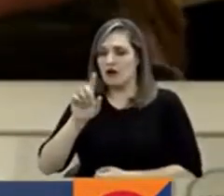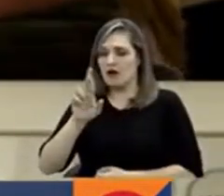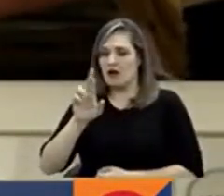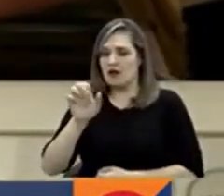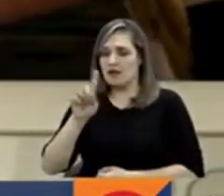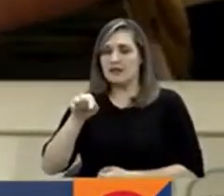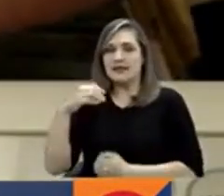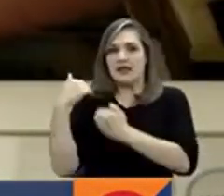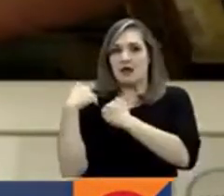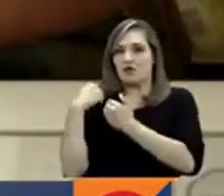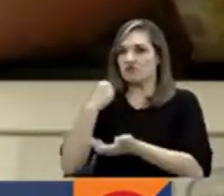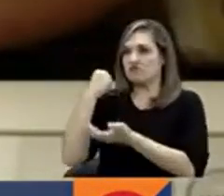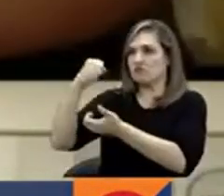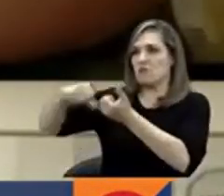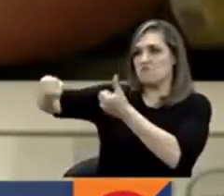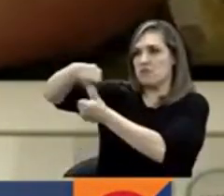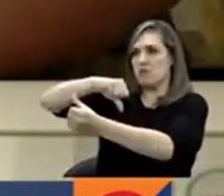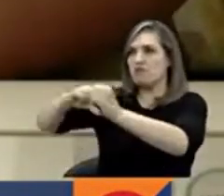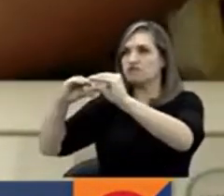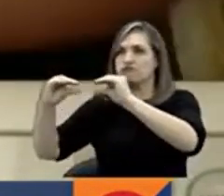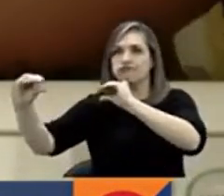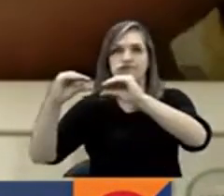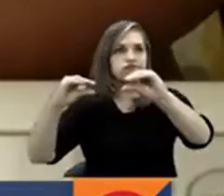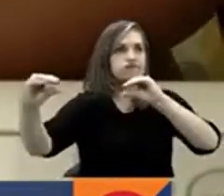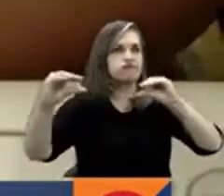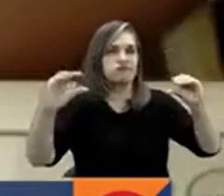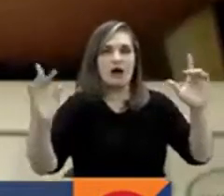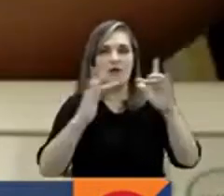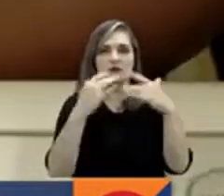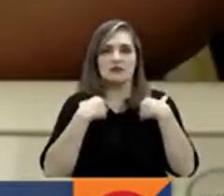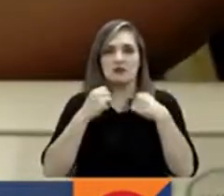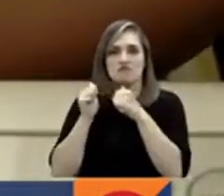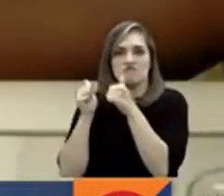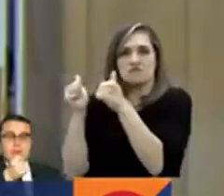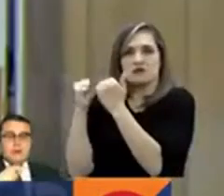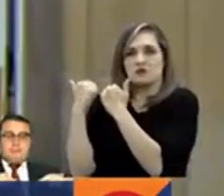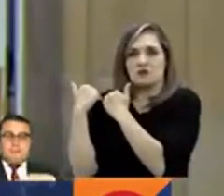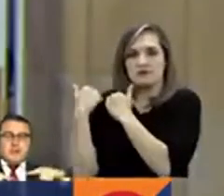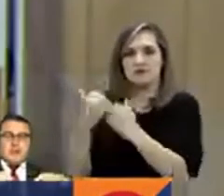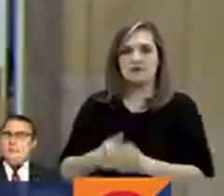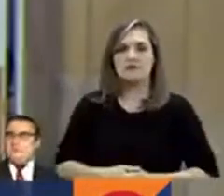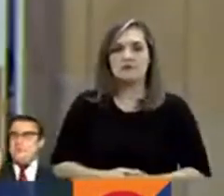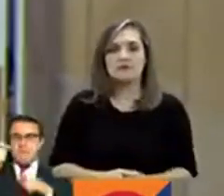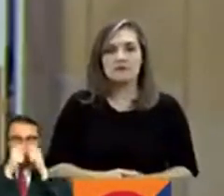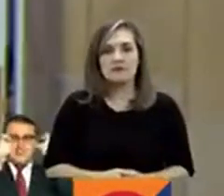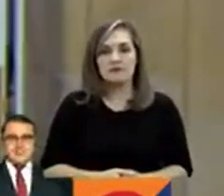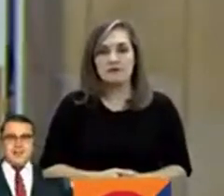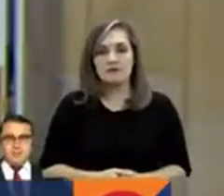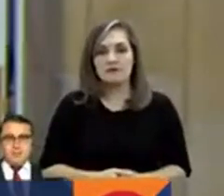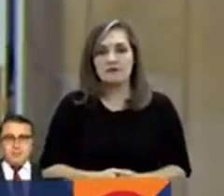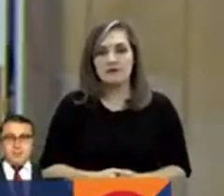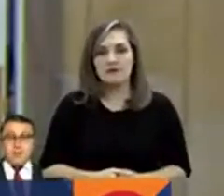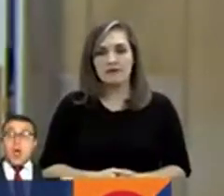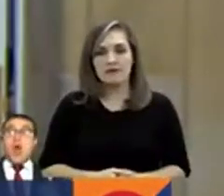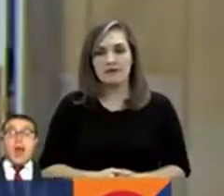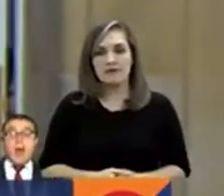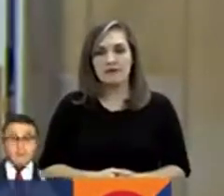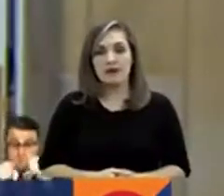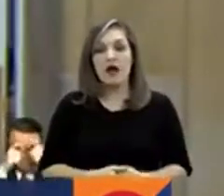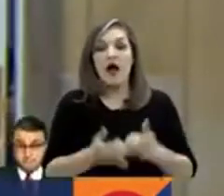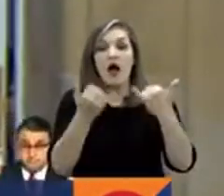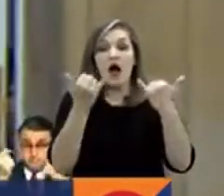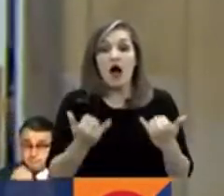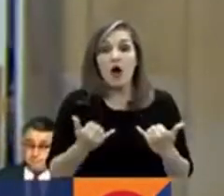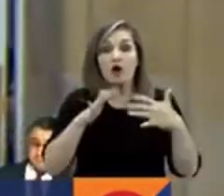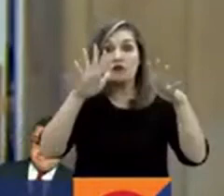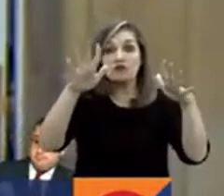administración y el control de los recursos del sistema de salud. Se recuperará el manejo de los recursos públicos de la